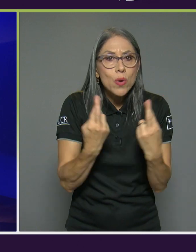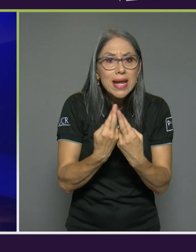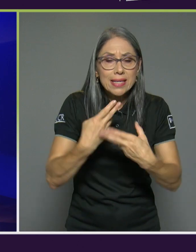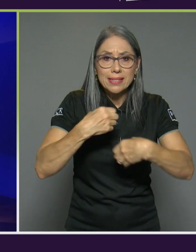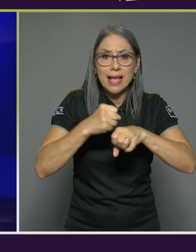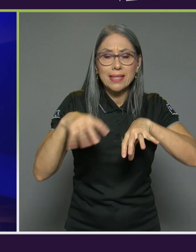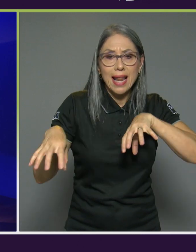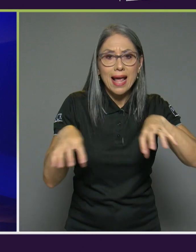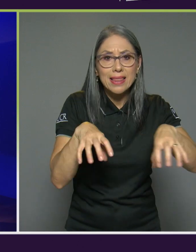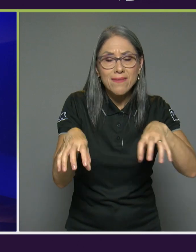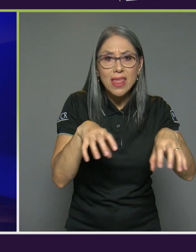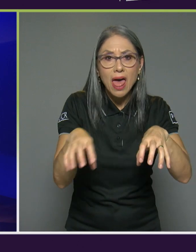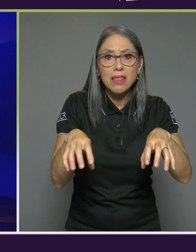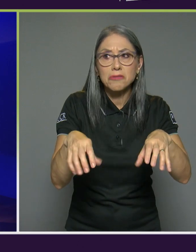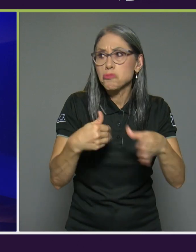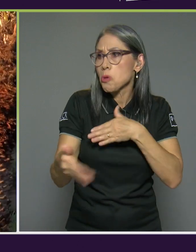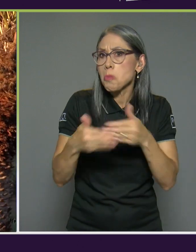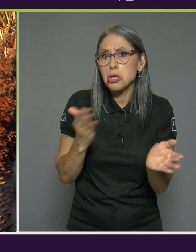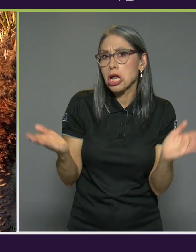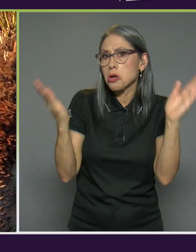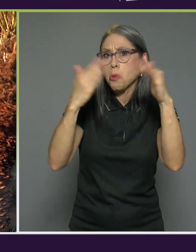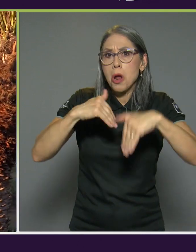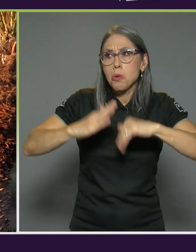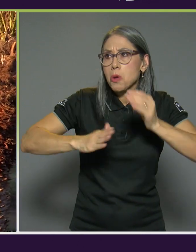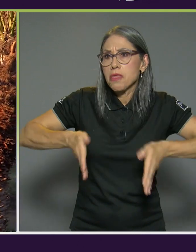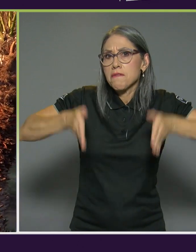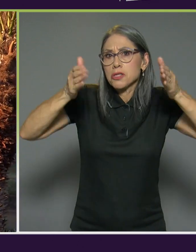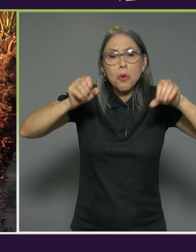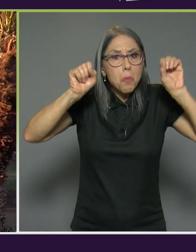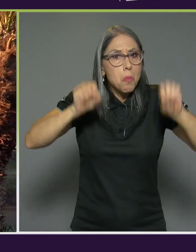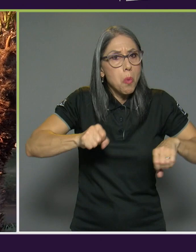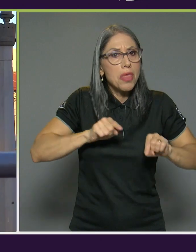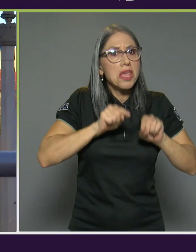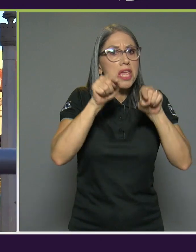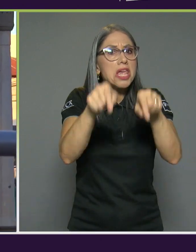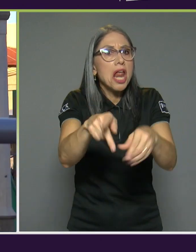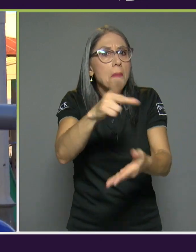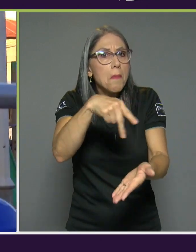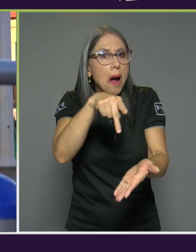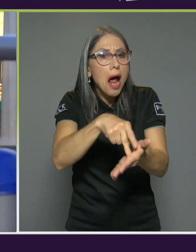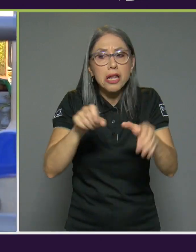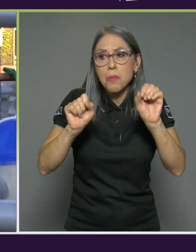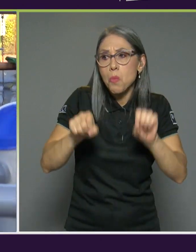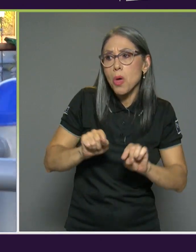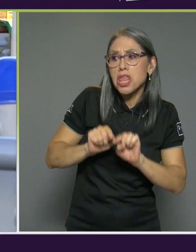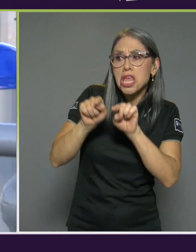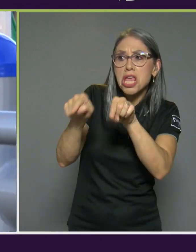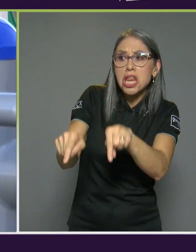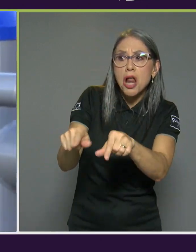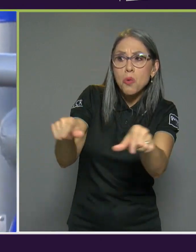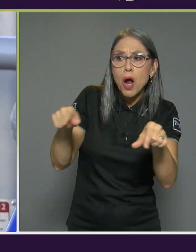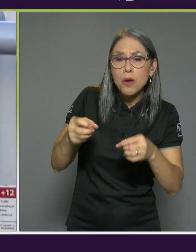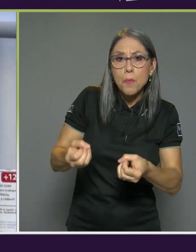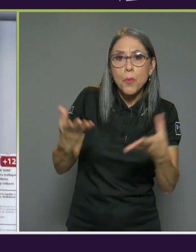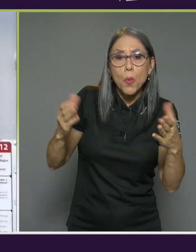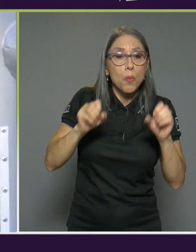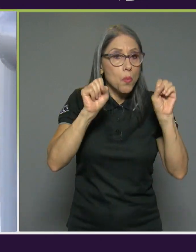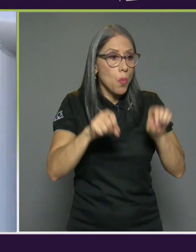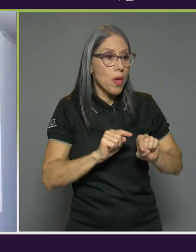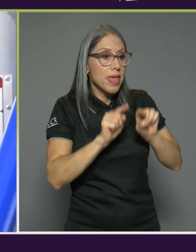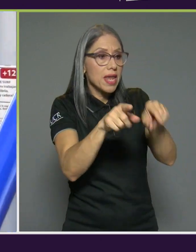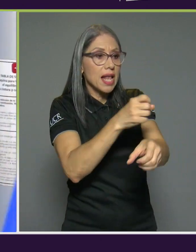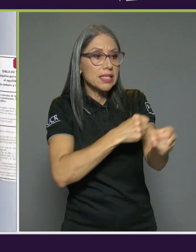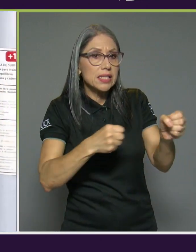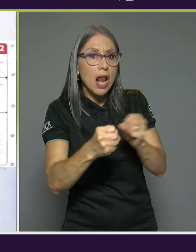sin infraestructura pueden acudir al parque a los espacios públicos pueden acudir al salón comunal para gestar